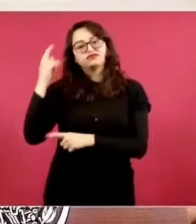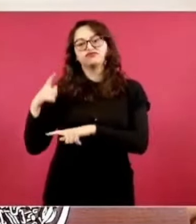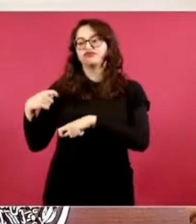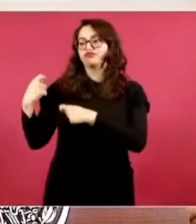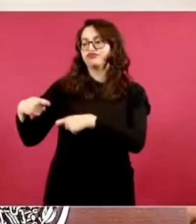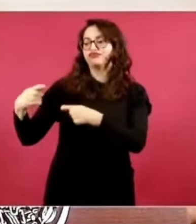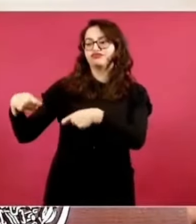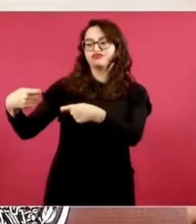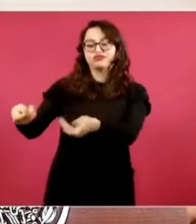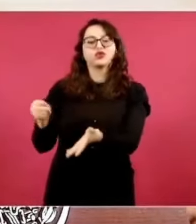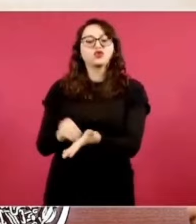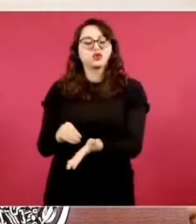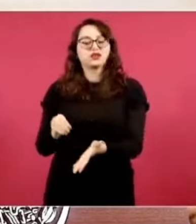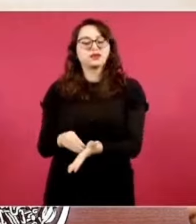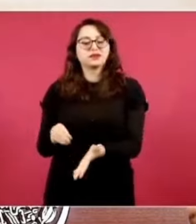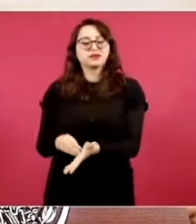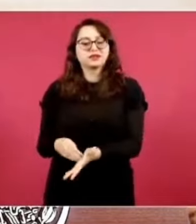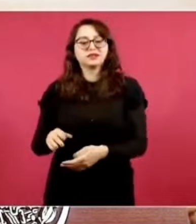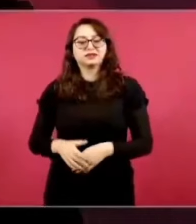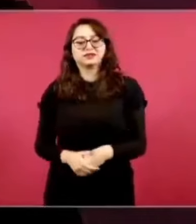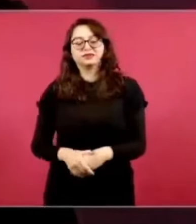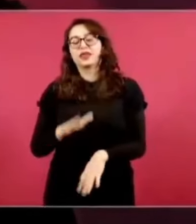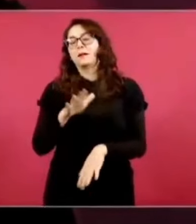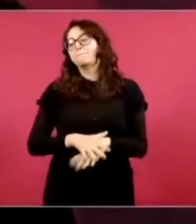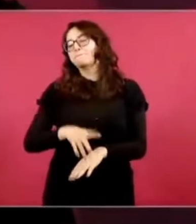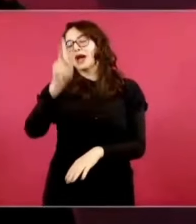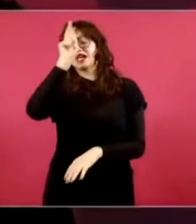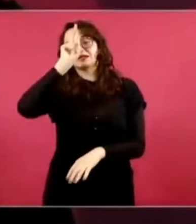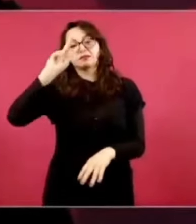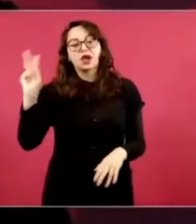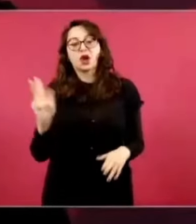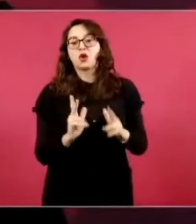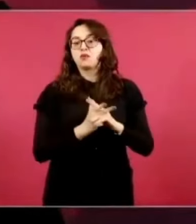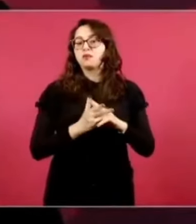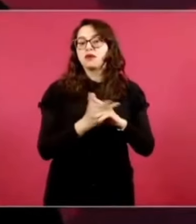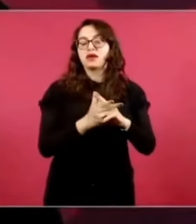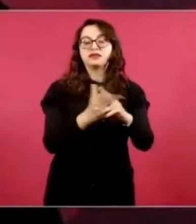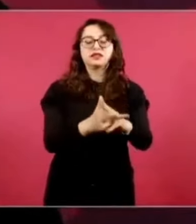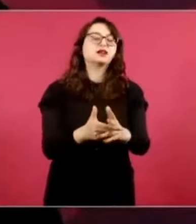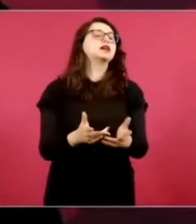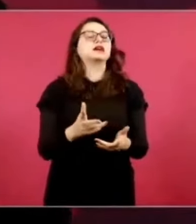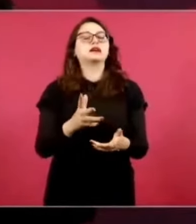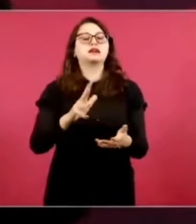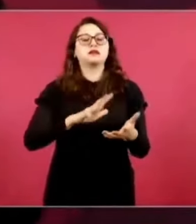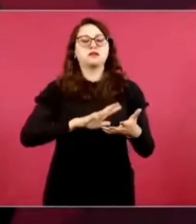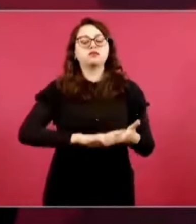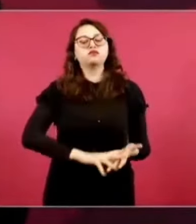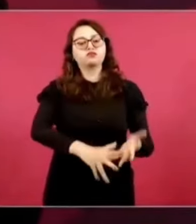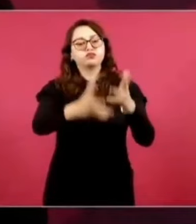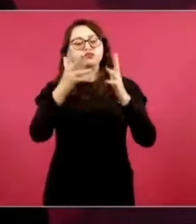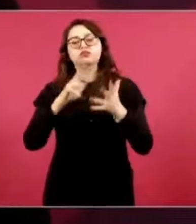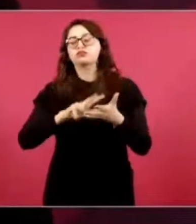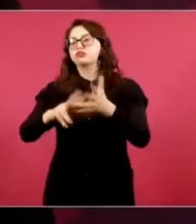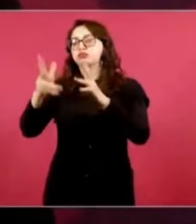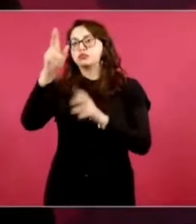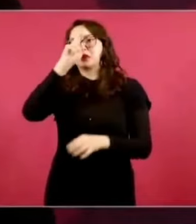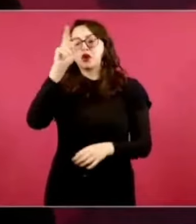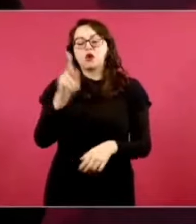Y donde había más homicidios, en la Ciudad de México, en las colonias,